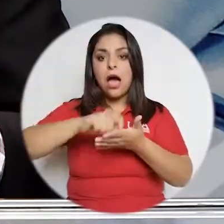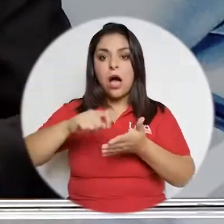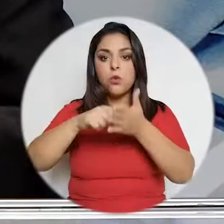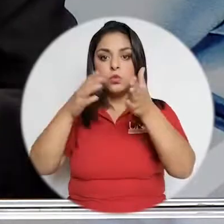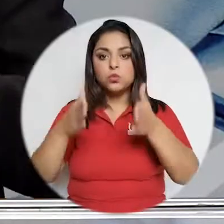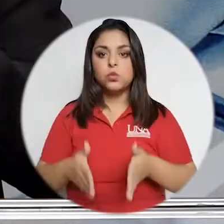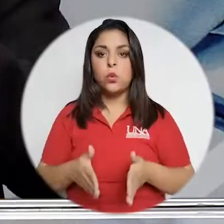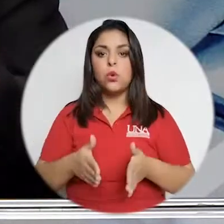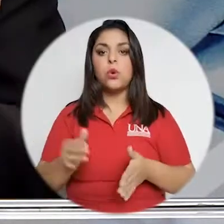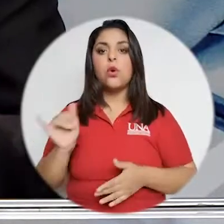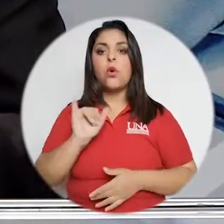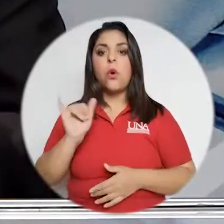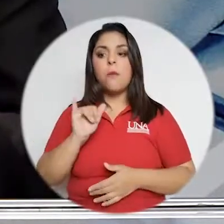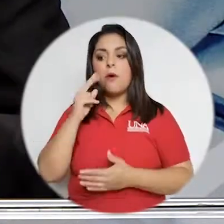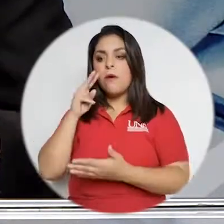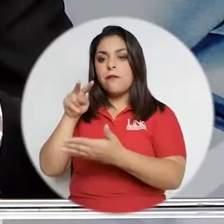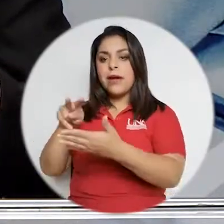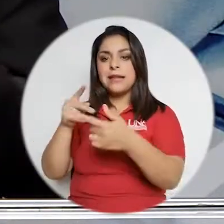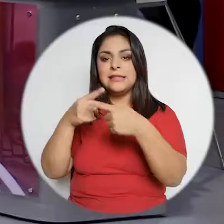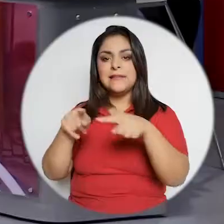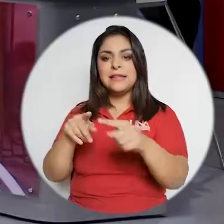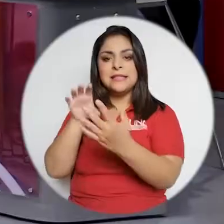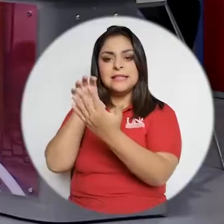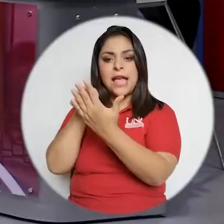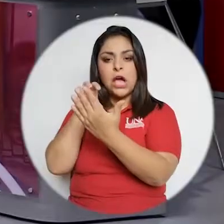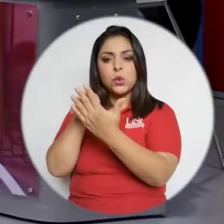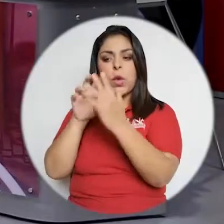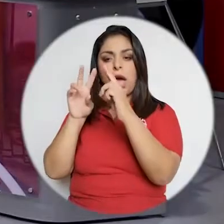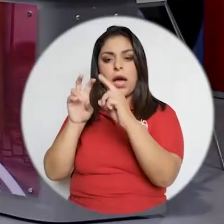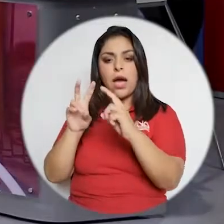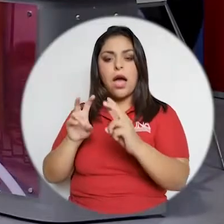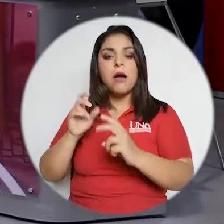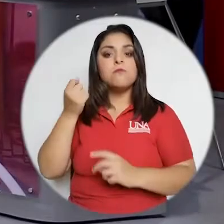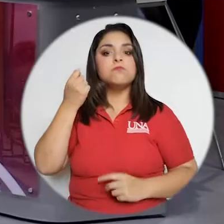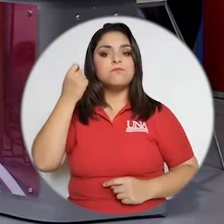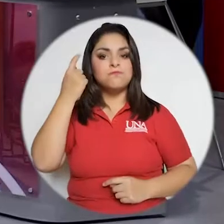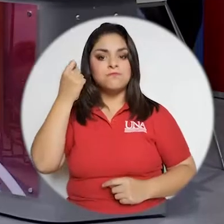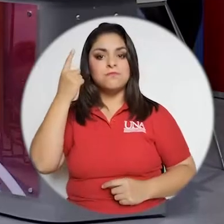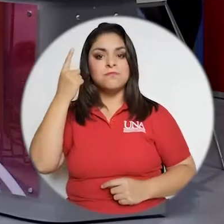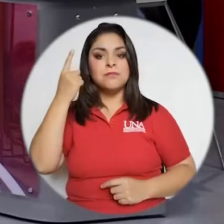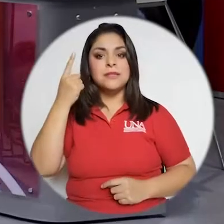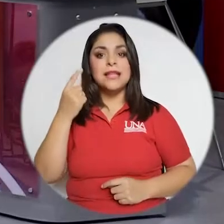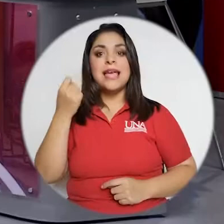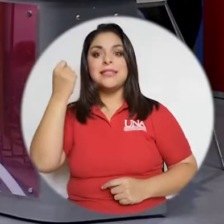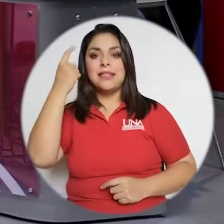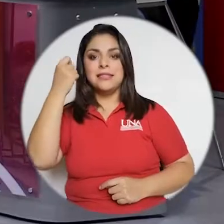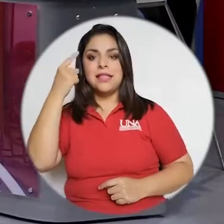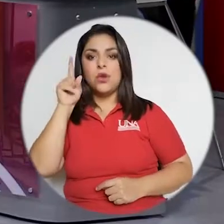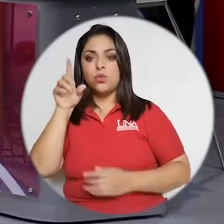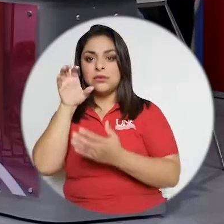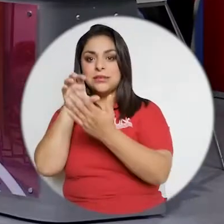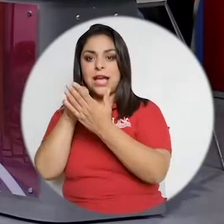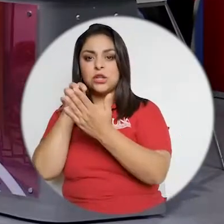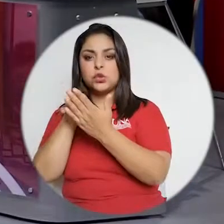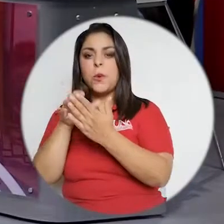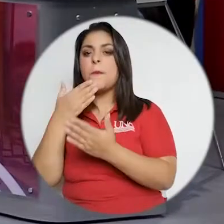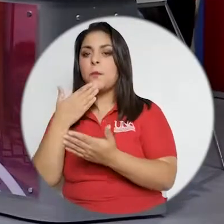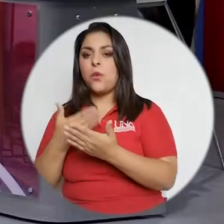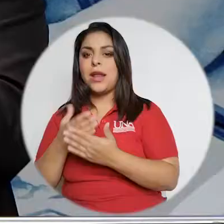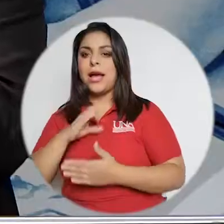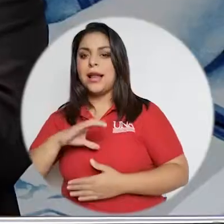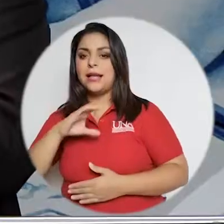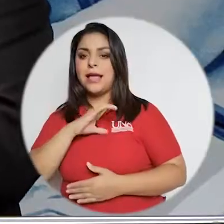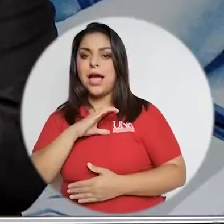textos, analizarlos críticamente, comprenderlos, comprender la diferencia entre un texto de buena calidad y un texto de mala